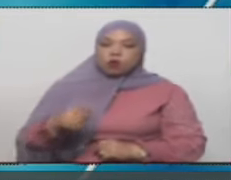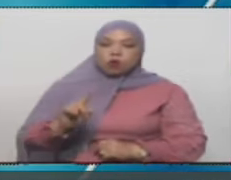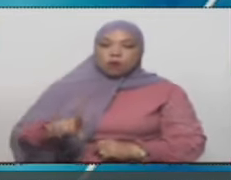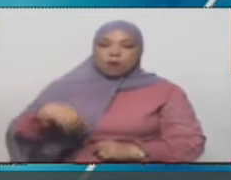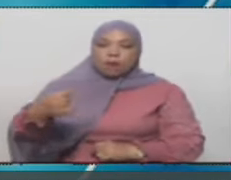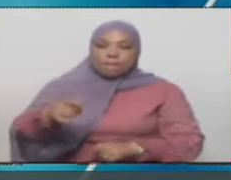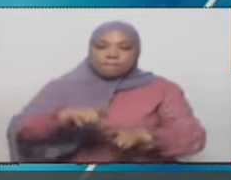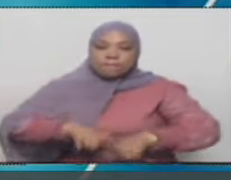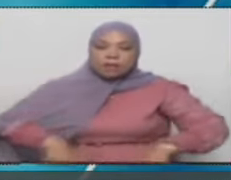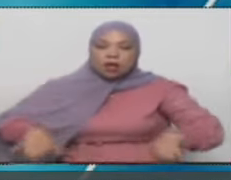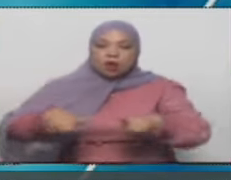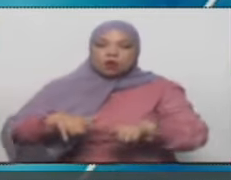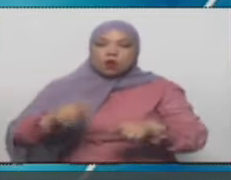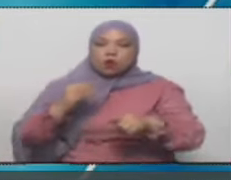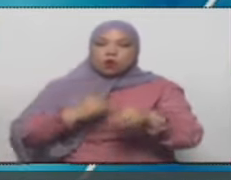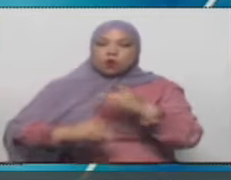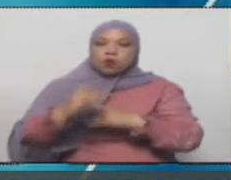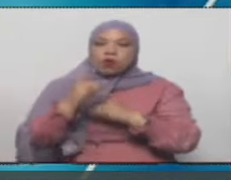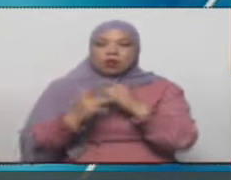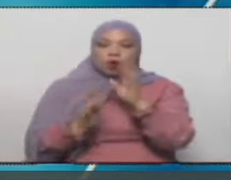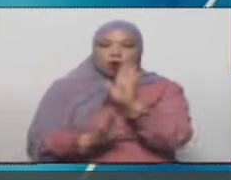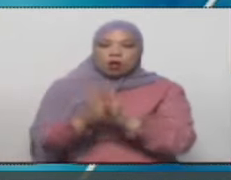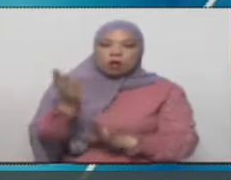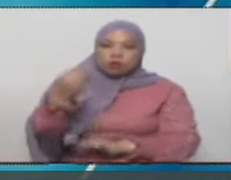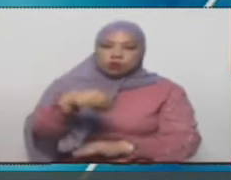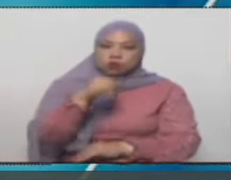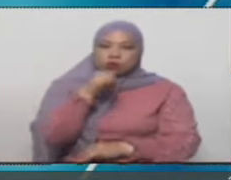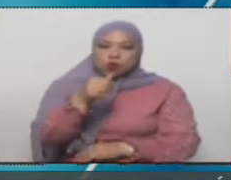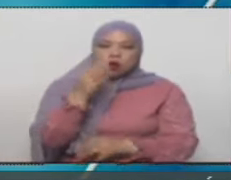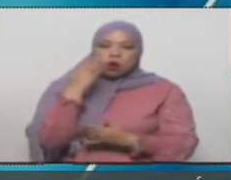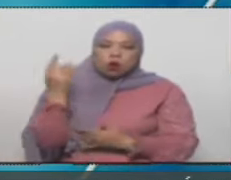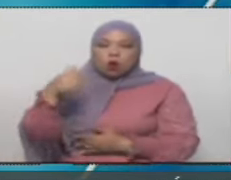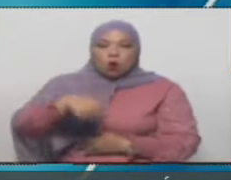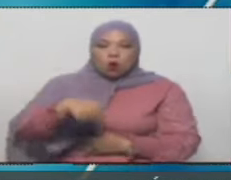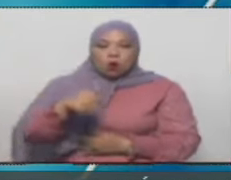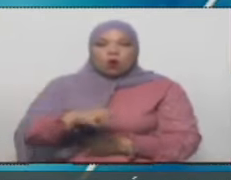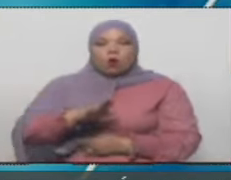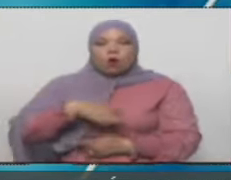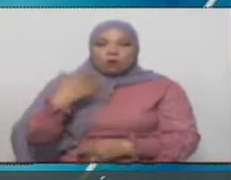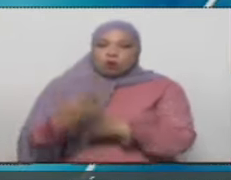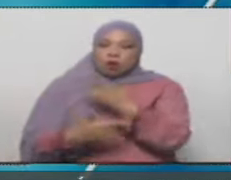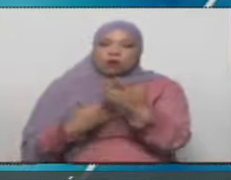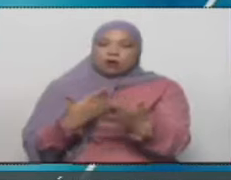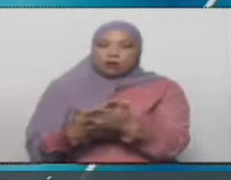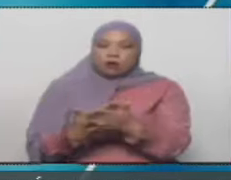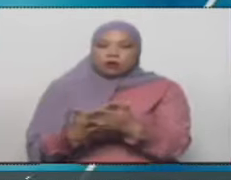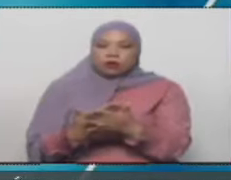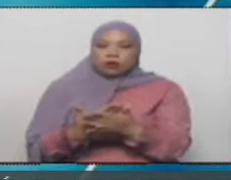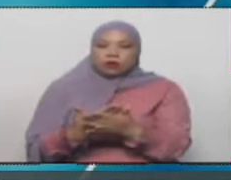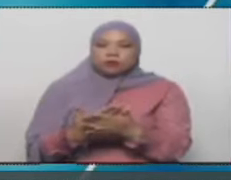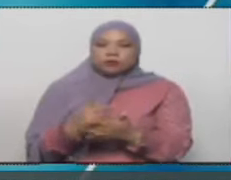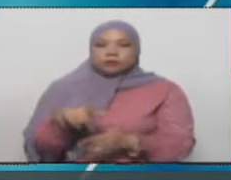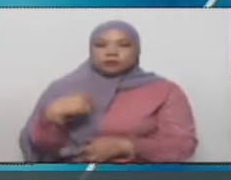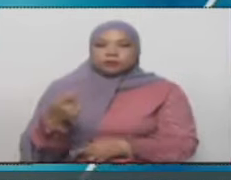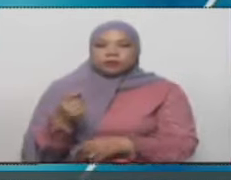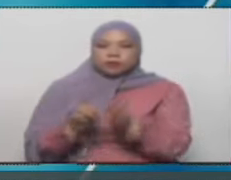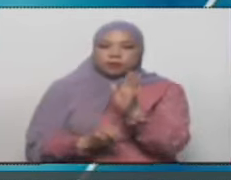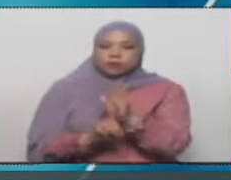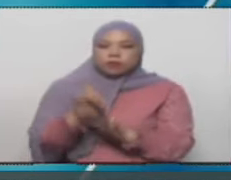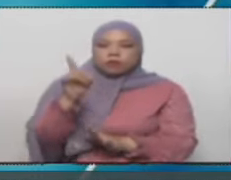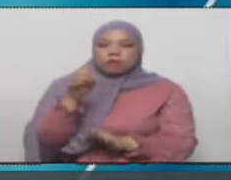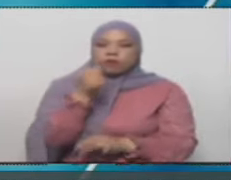nivel de crecimiento. Hoy podemos decir, luego del desarrollo